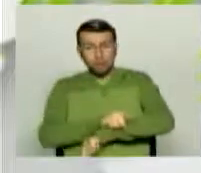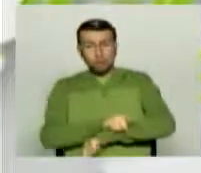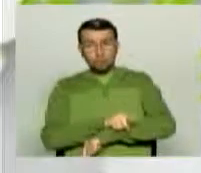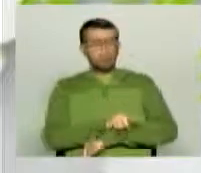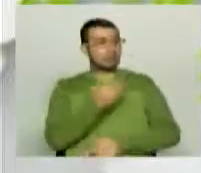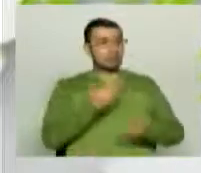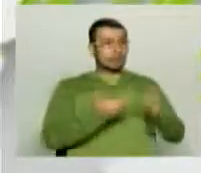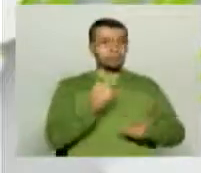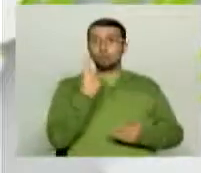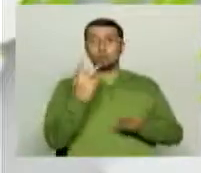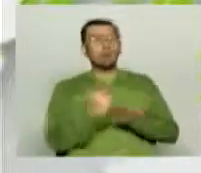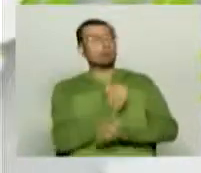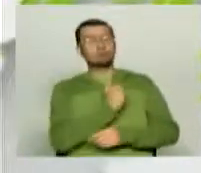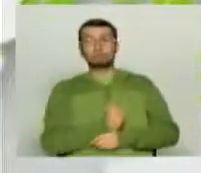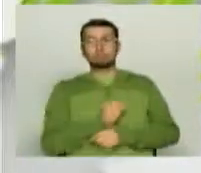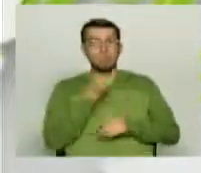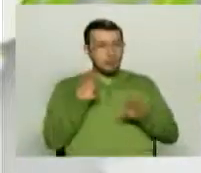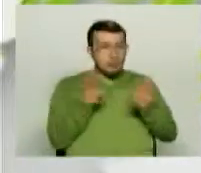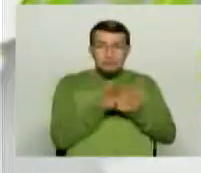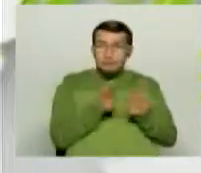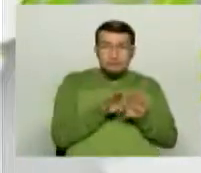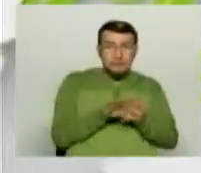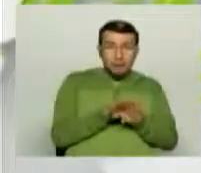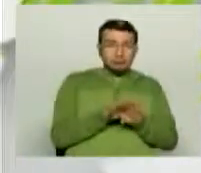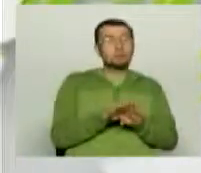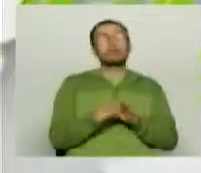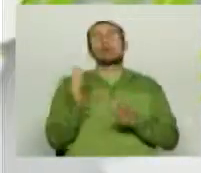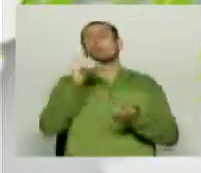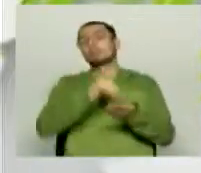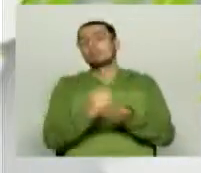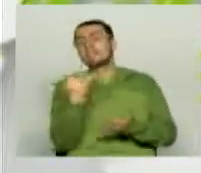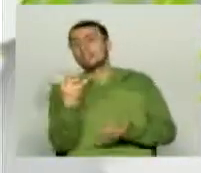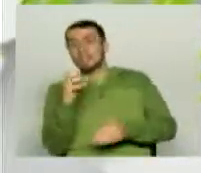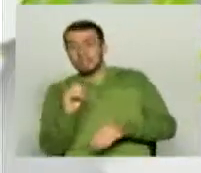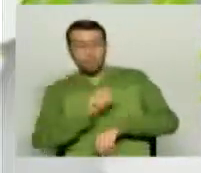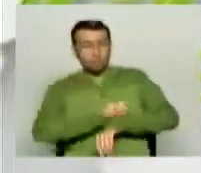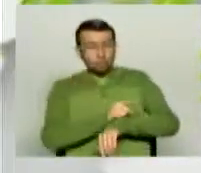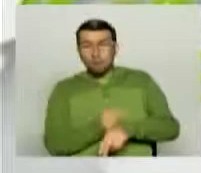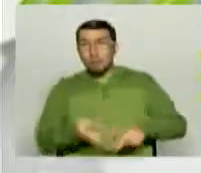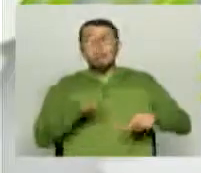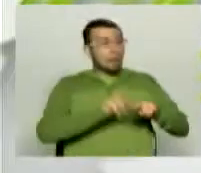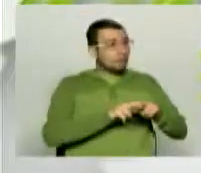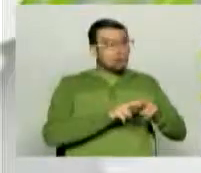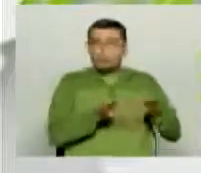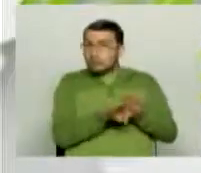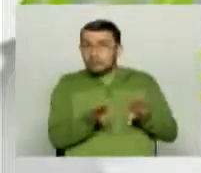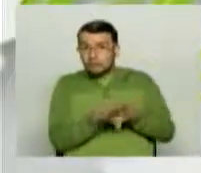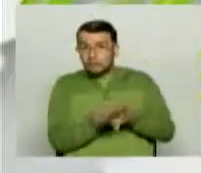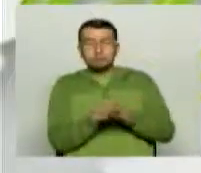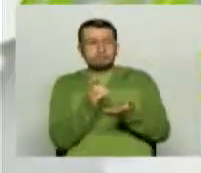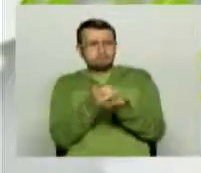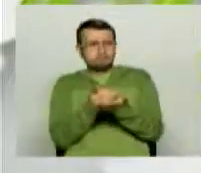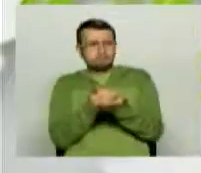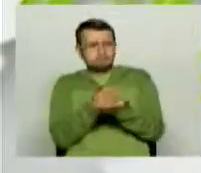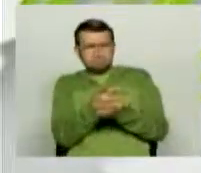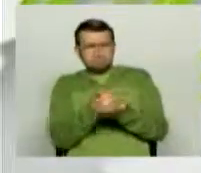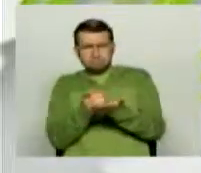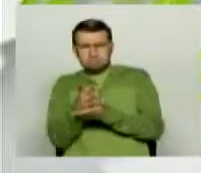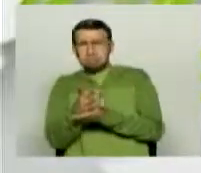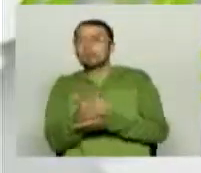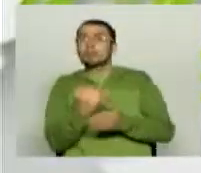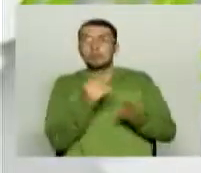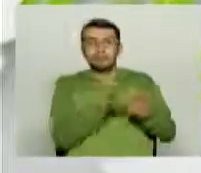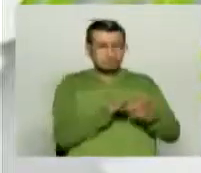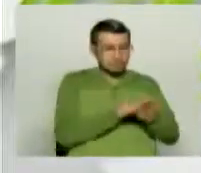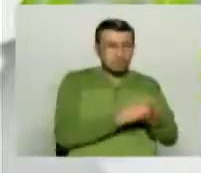un ganador. Si no hay un ganador en esos 90 minutos serán 30 adicionales y si persiste la igualdad se irán a cobros desde el punto penal.